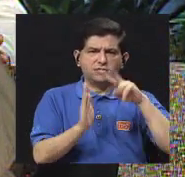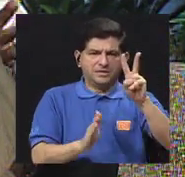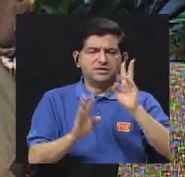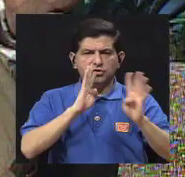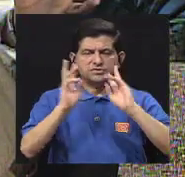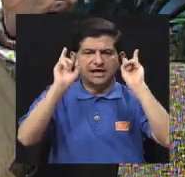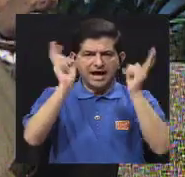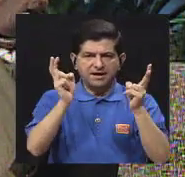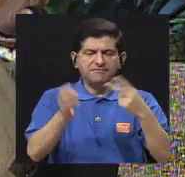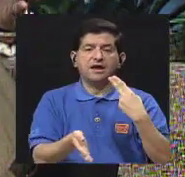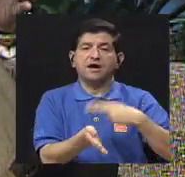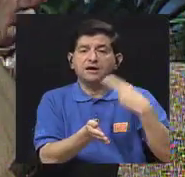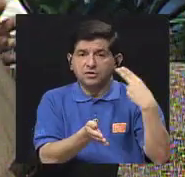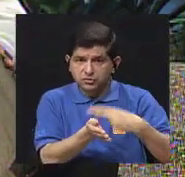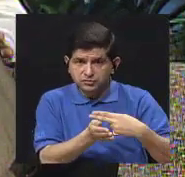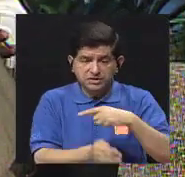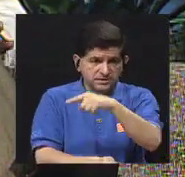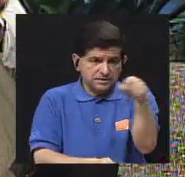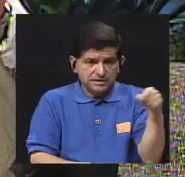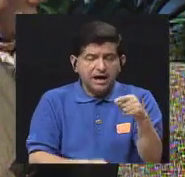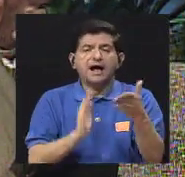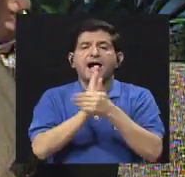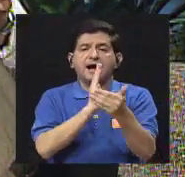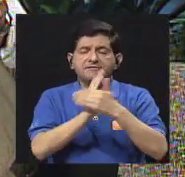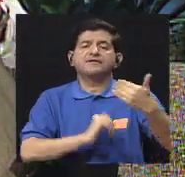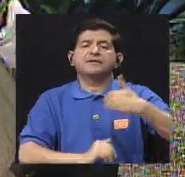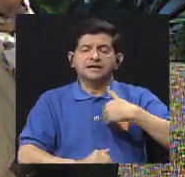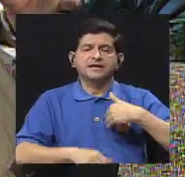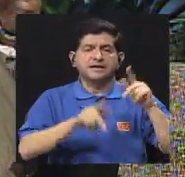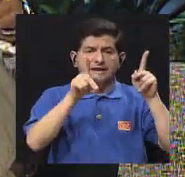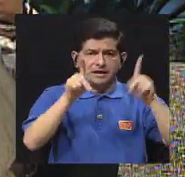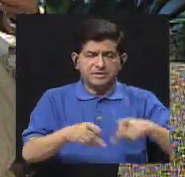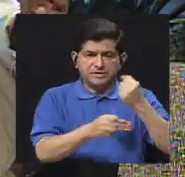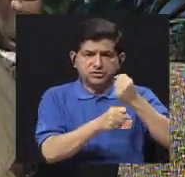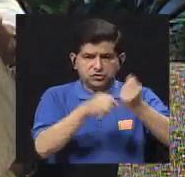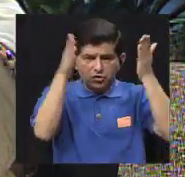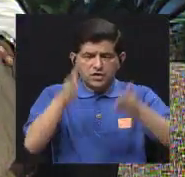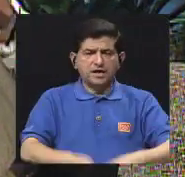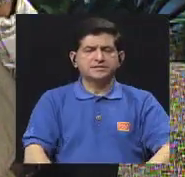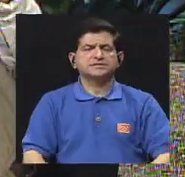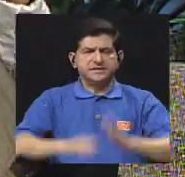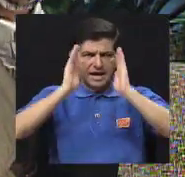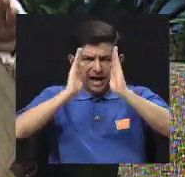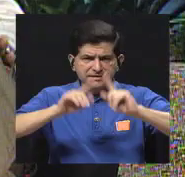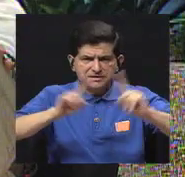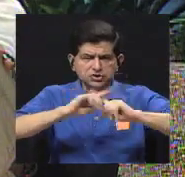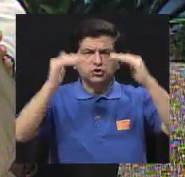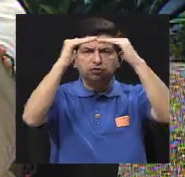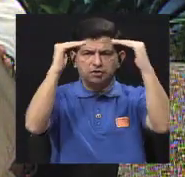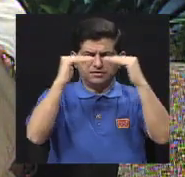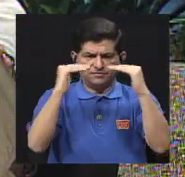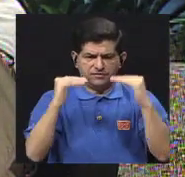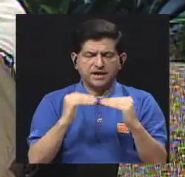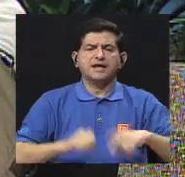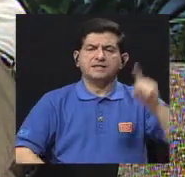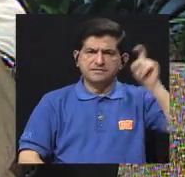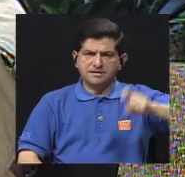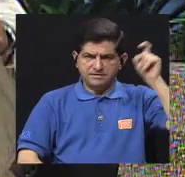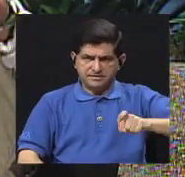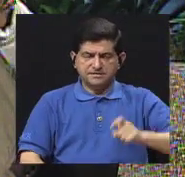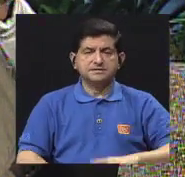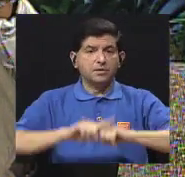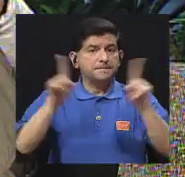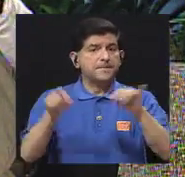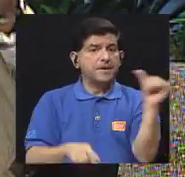y esos son hospitales que están en la capacidad de que su personal responda a diferente nivel a ciertas necesidades,